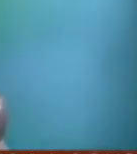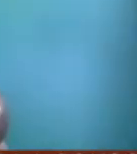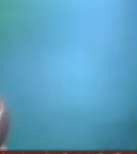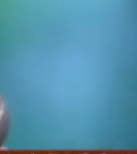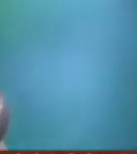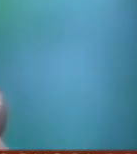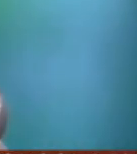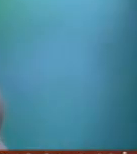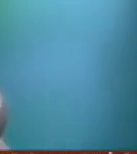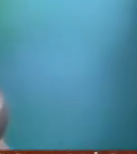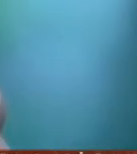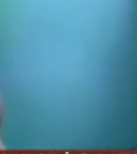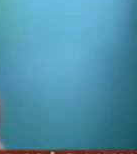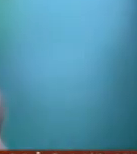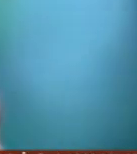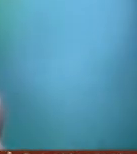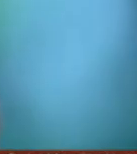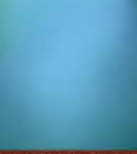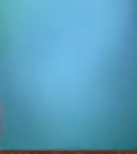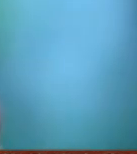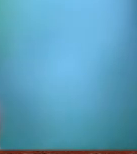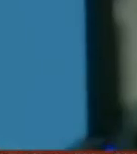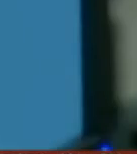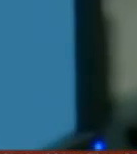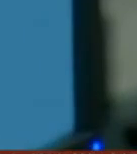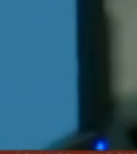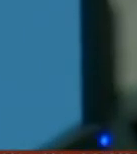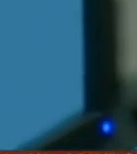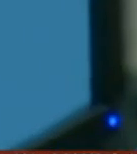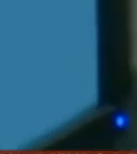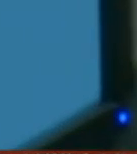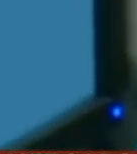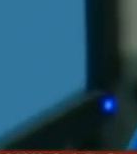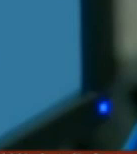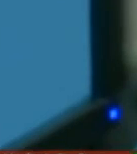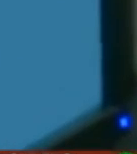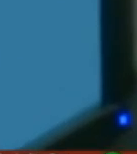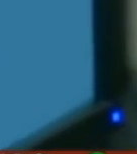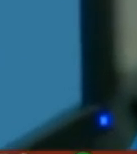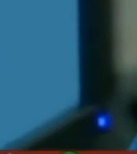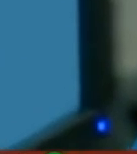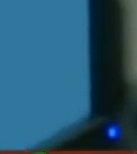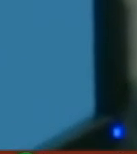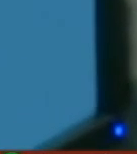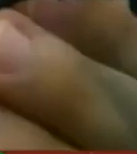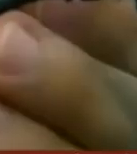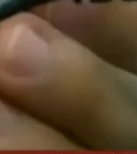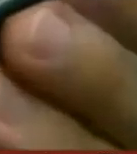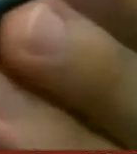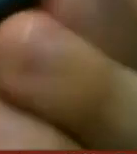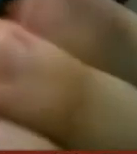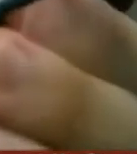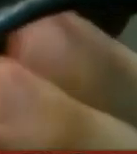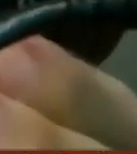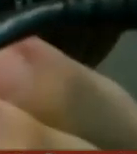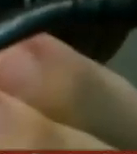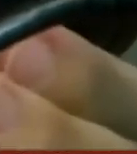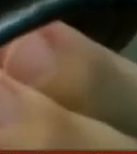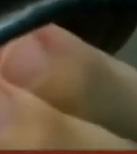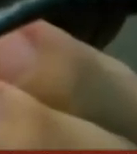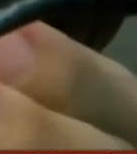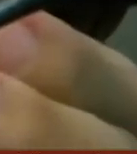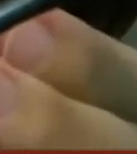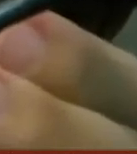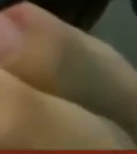este centro de investigación y lo inauguró el cual fue apoyado con 12 millones de dólares de la fundación Leverhulm